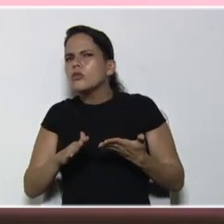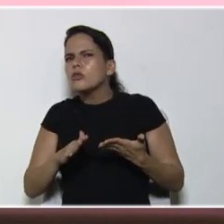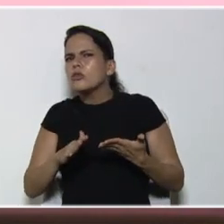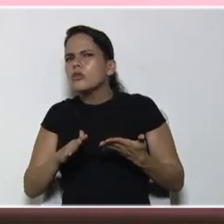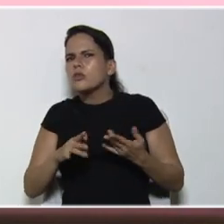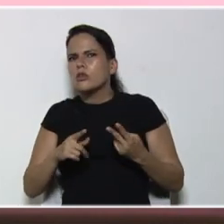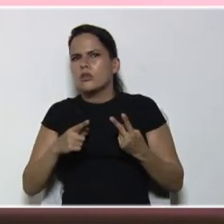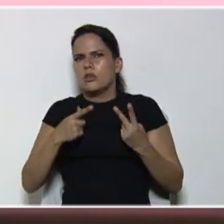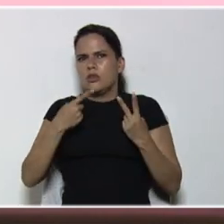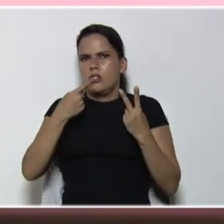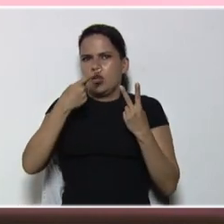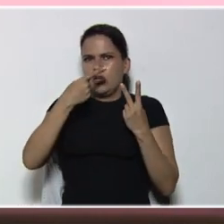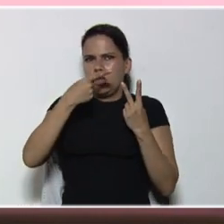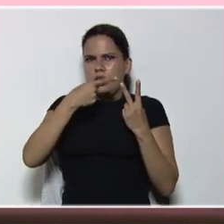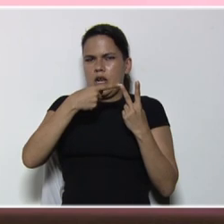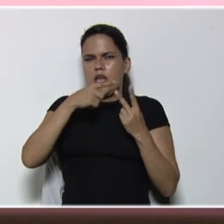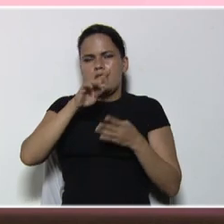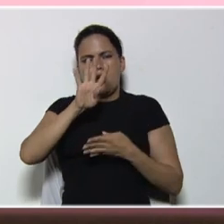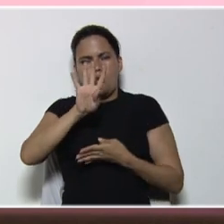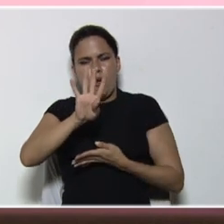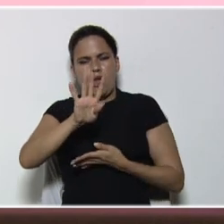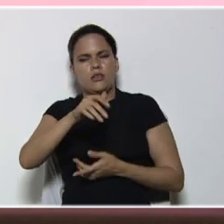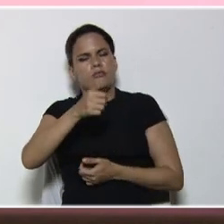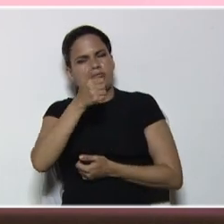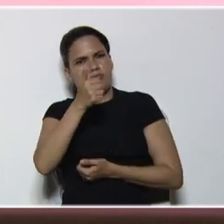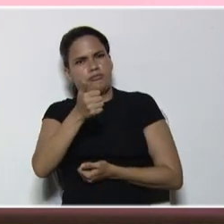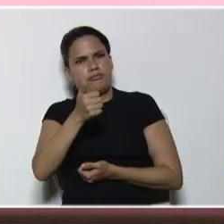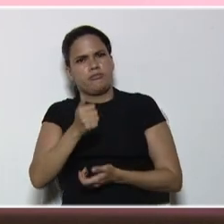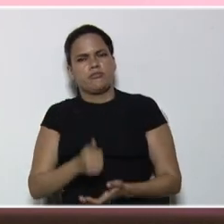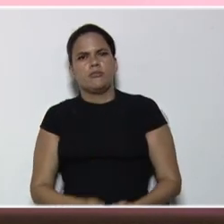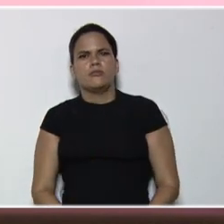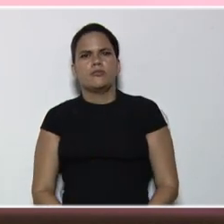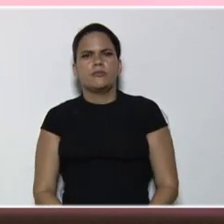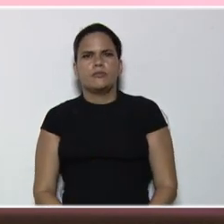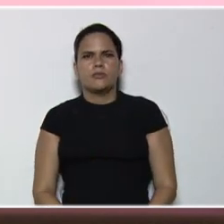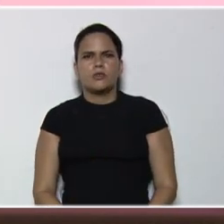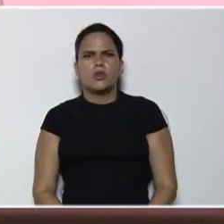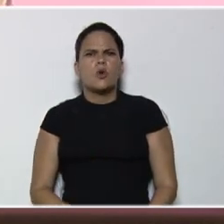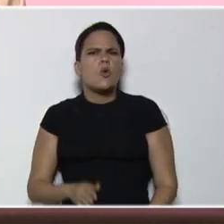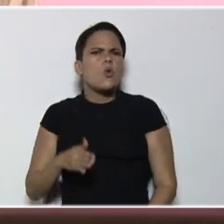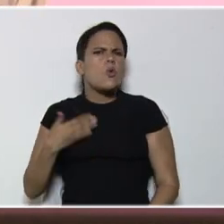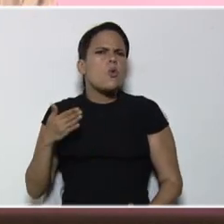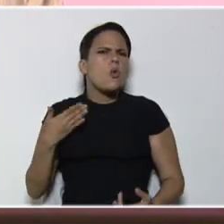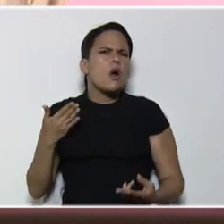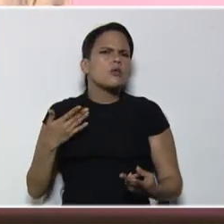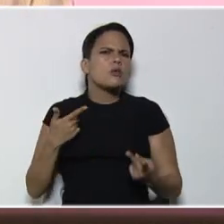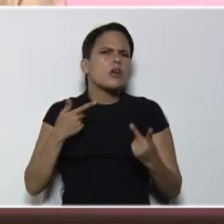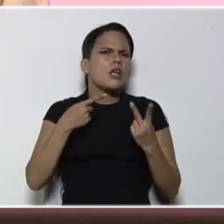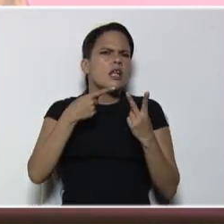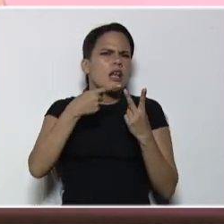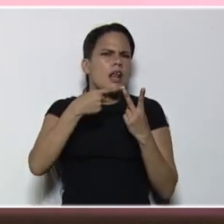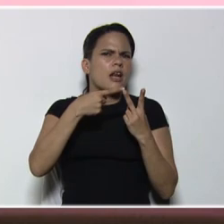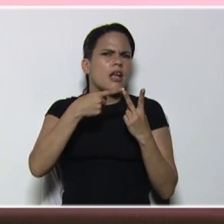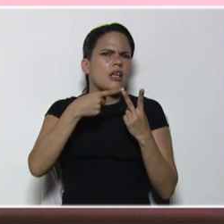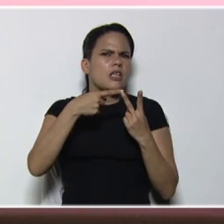Raíz, de 4, muy bien, y, ¿cuánto es, la raíz, de 4?